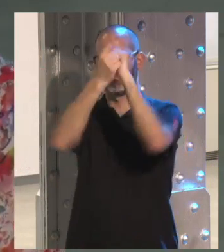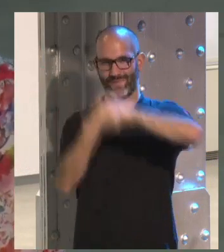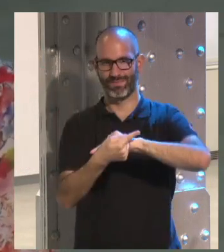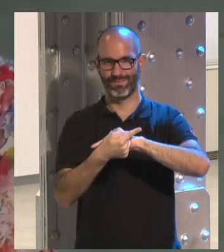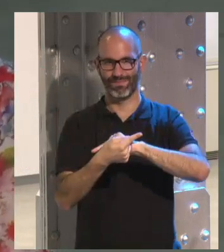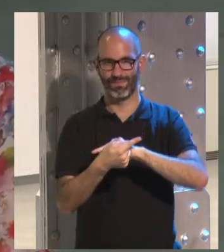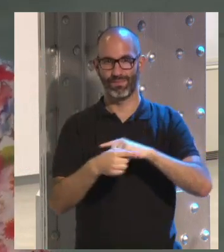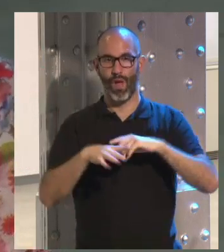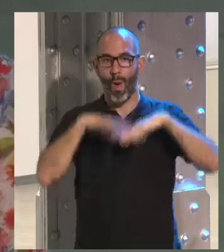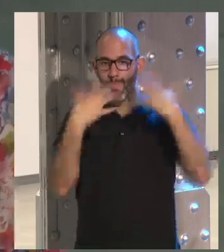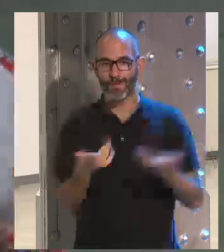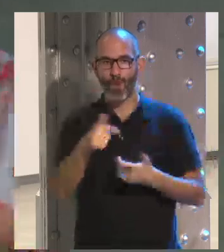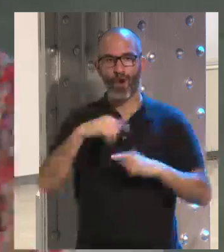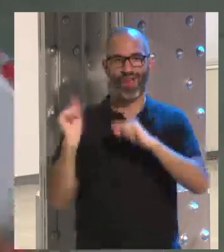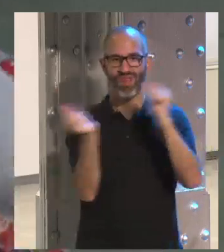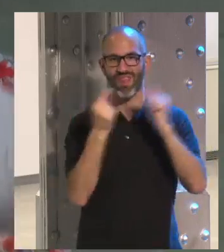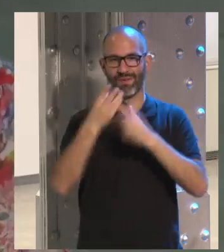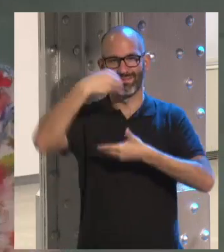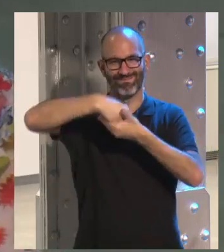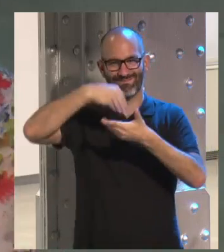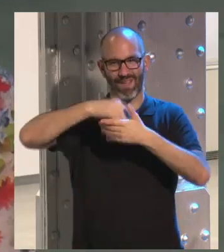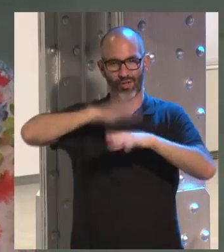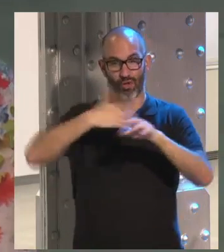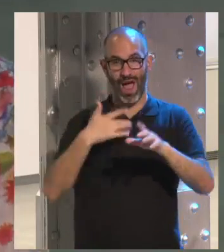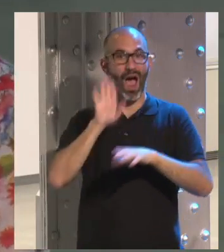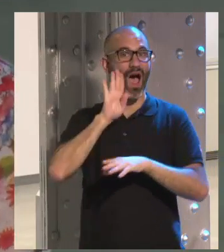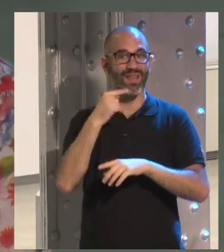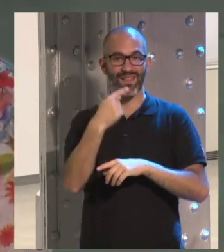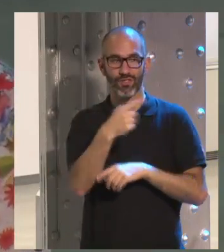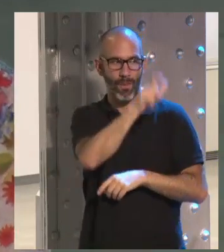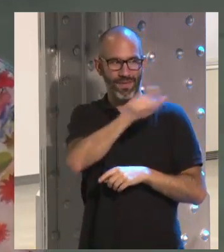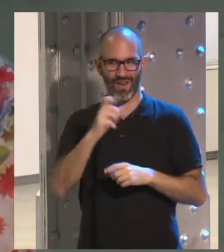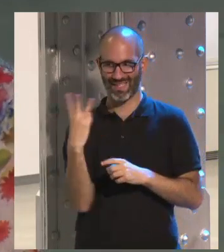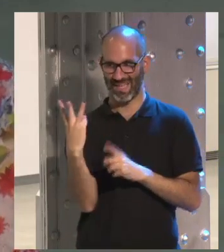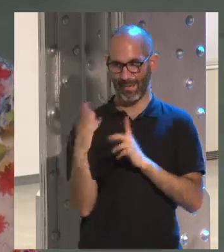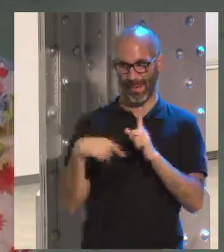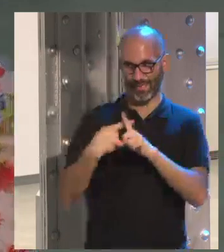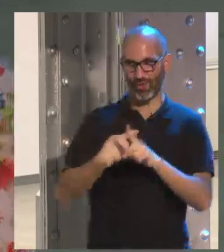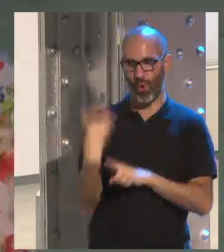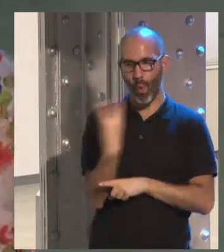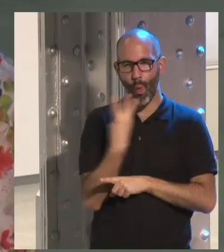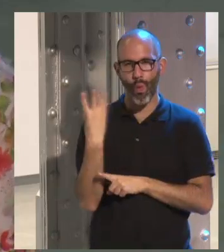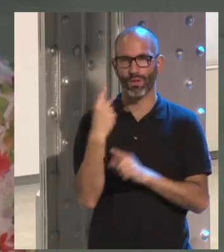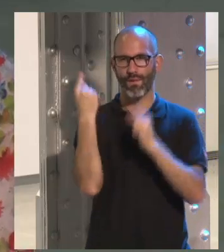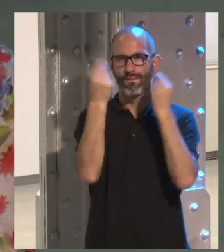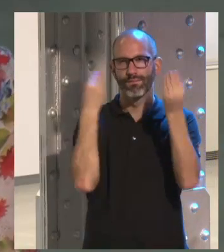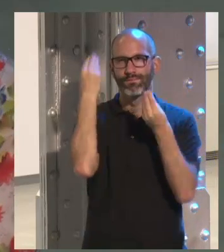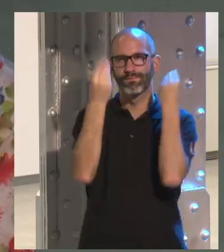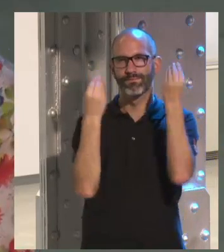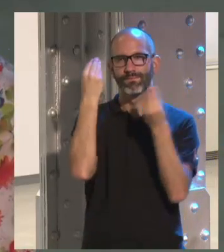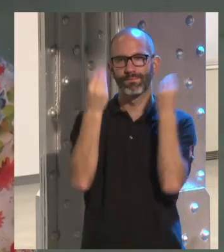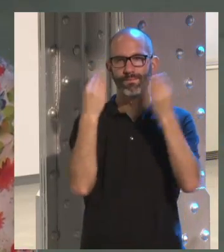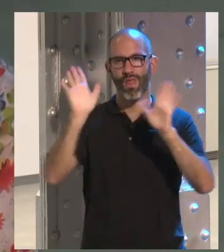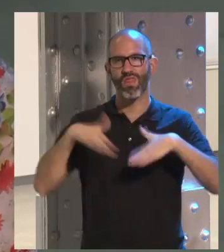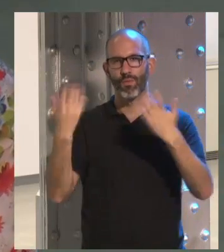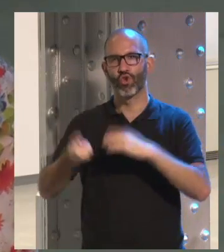Entonces, estábamos ahí en un debate interno entre las personas que os he presentado y qué hacemos con este título tal. Y de pronto nos llega un correo de